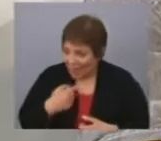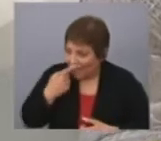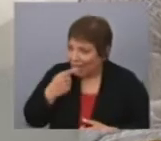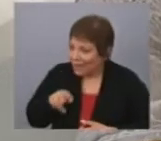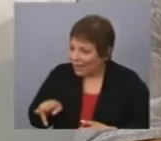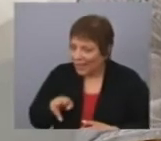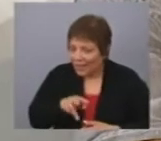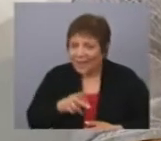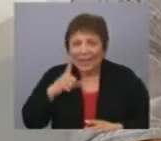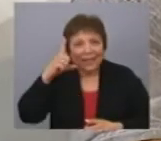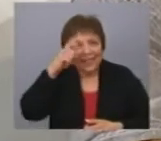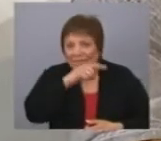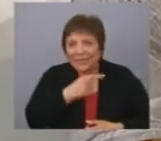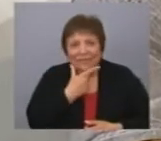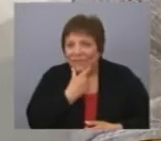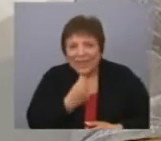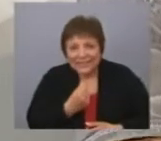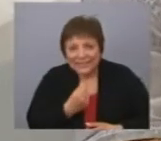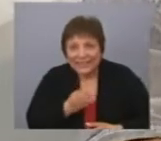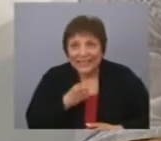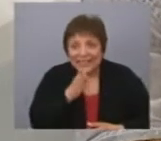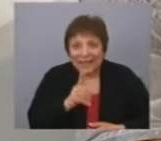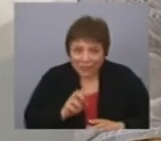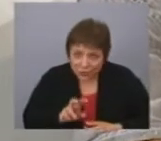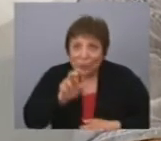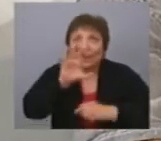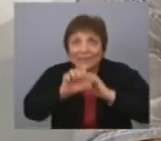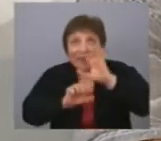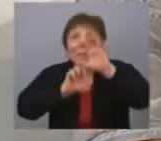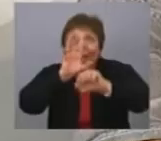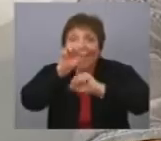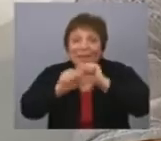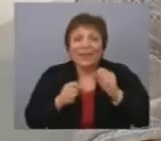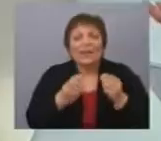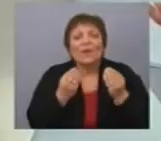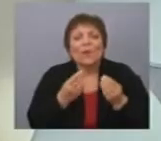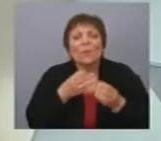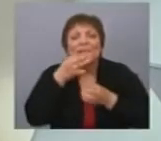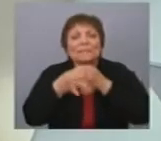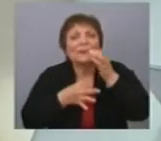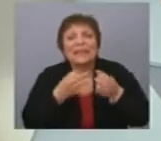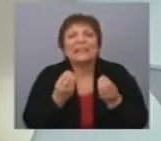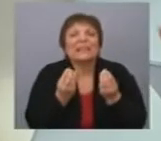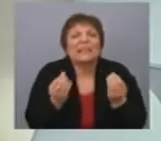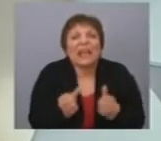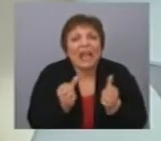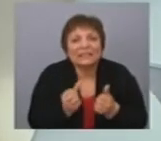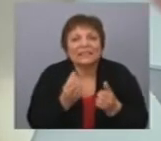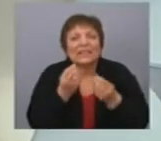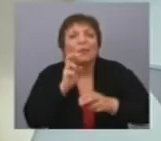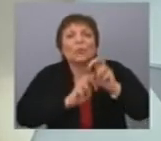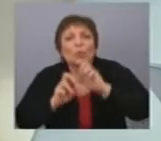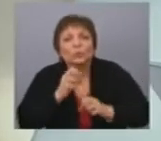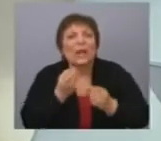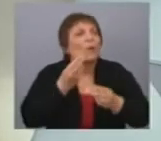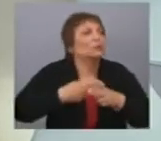Y además son de difícil acceso geográficamente, hay que subir, hay que trepar. ¿Cómo pueden explicar qué es esto que están buscando? ¿Cómo se